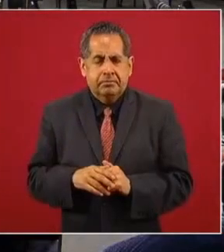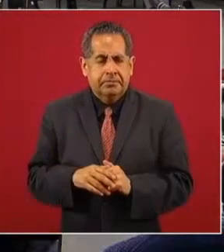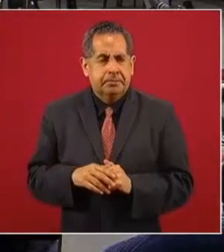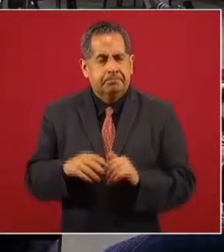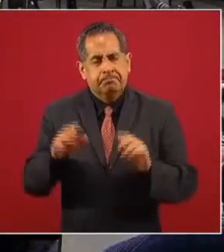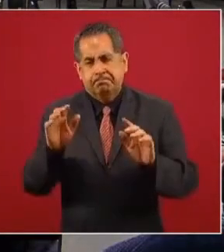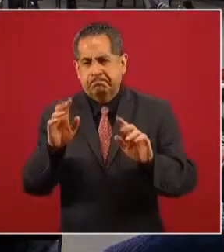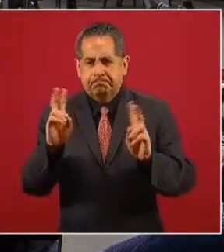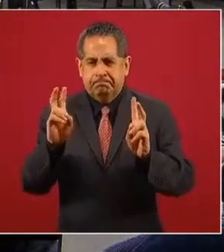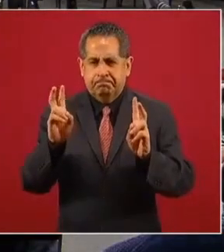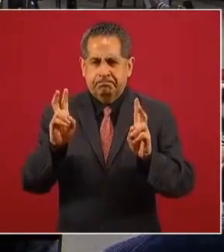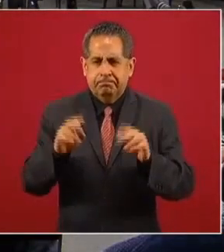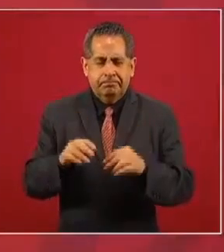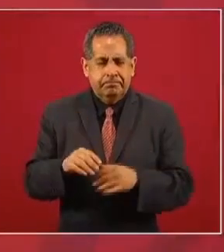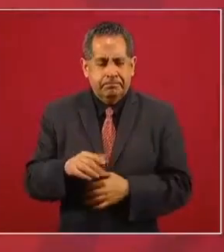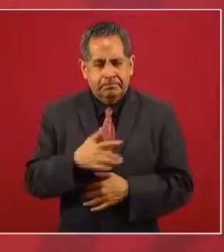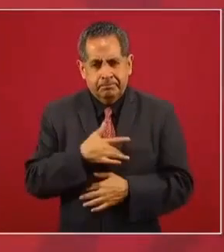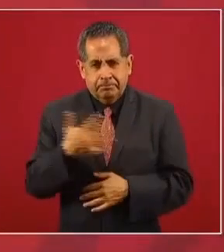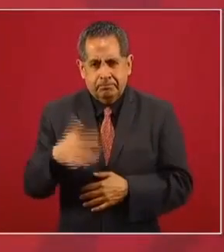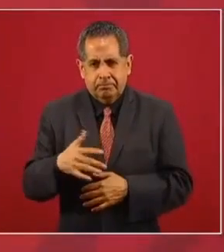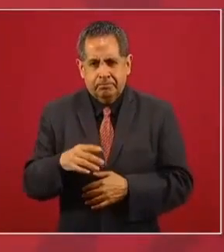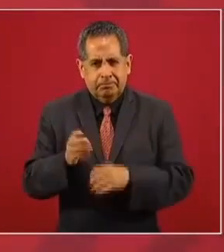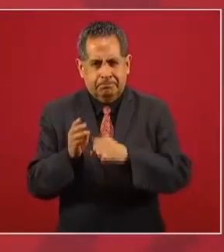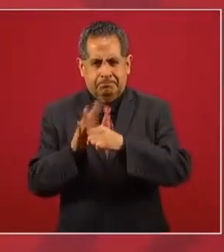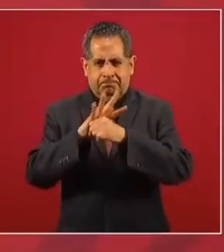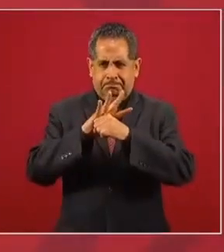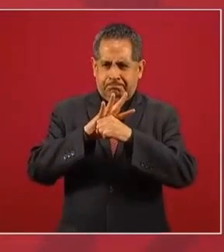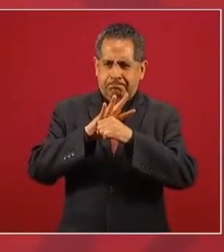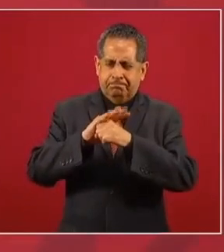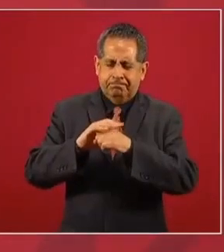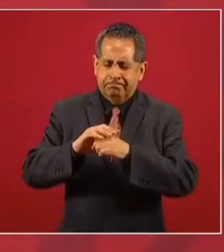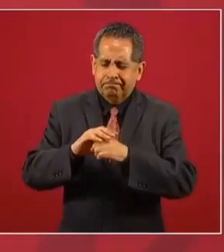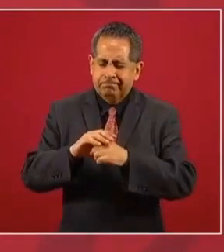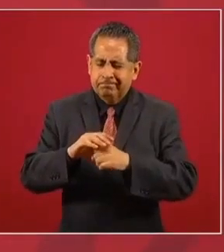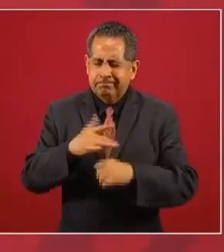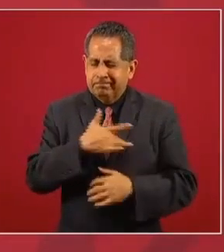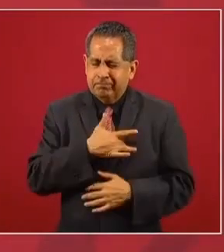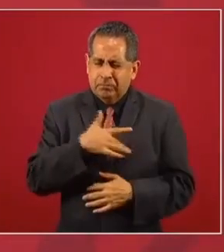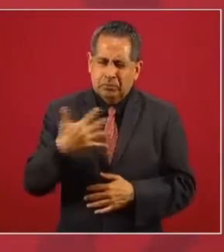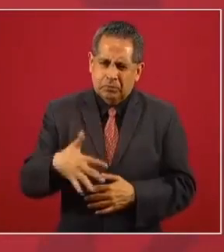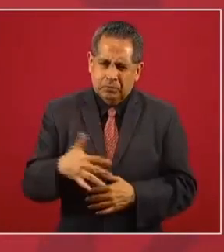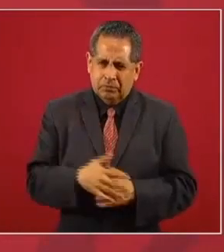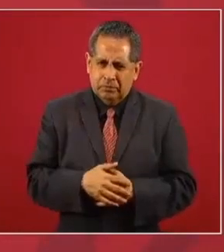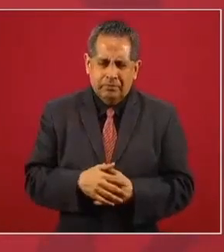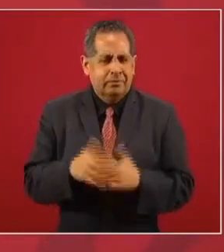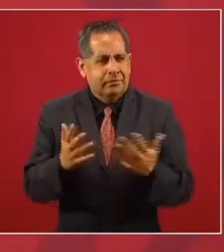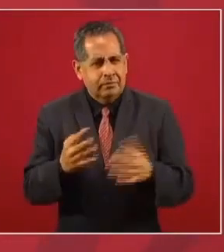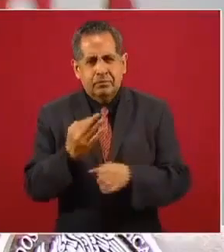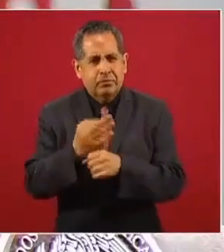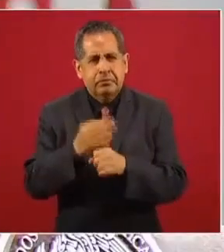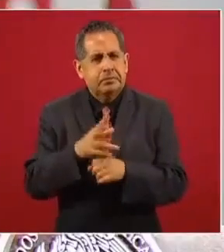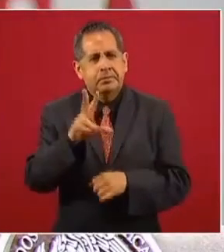muy doloroso, el de la pandemia, y no debemos